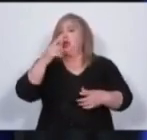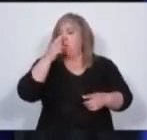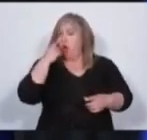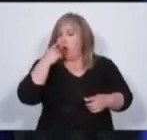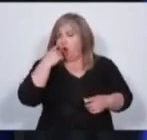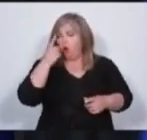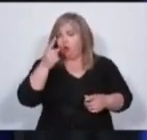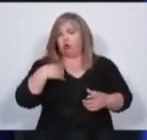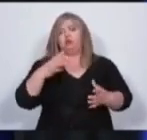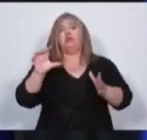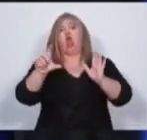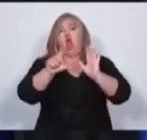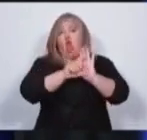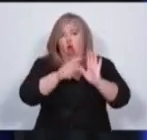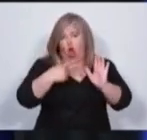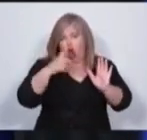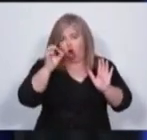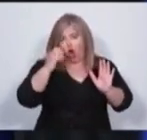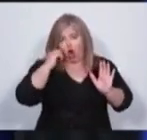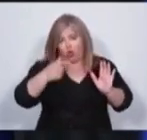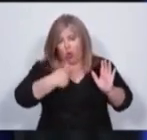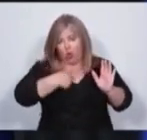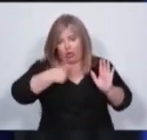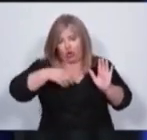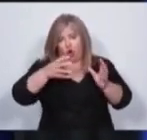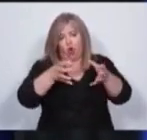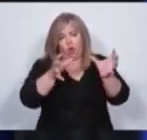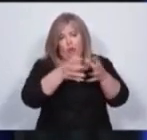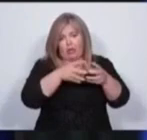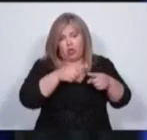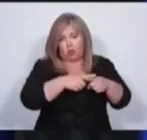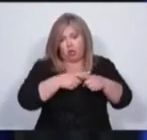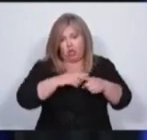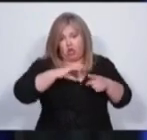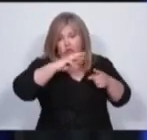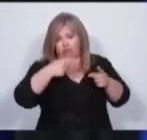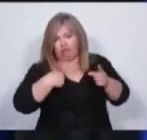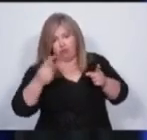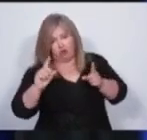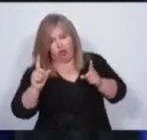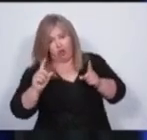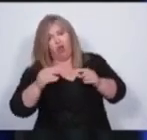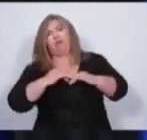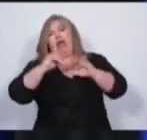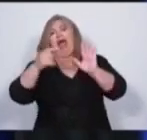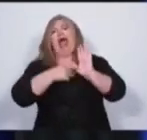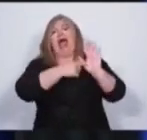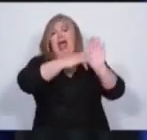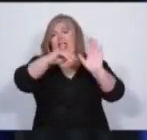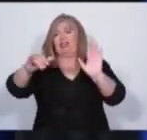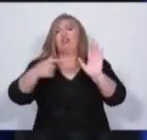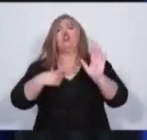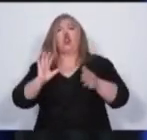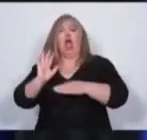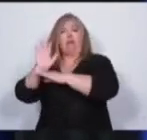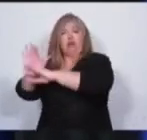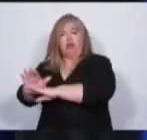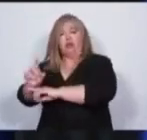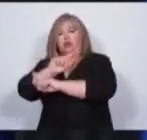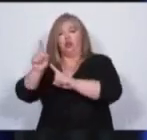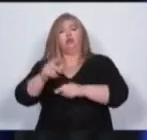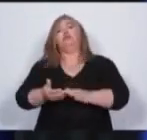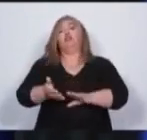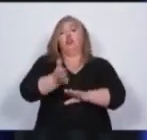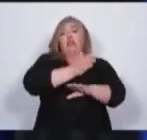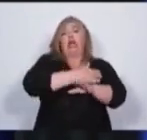Hemos sido críticos de Cambia Mendoza, de Alfredo Cornejo y de Rodolfo Suárez. Hemos denunciado los hechos que consideramos